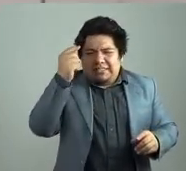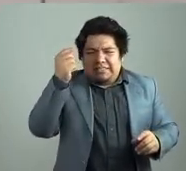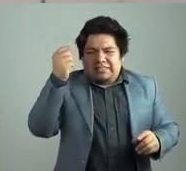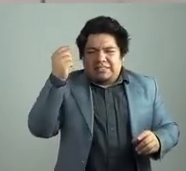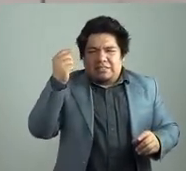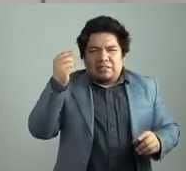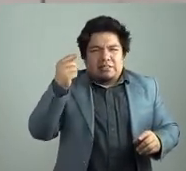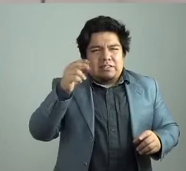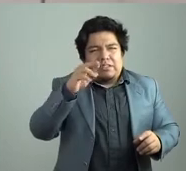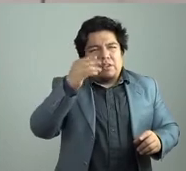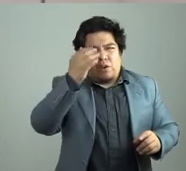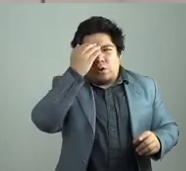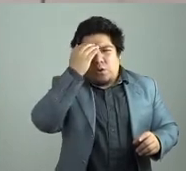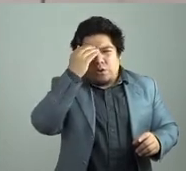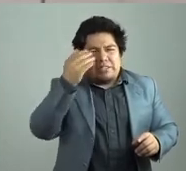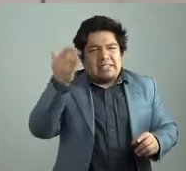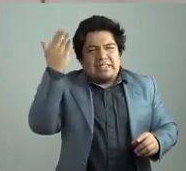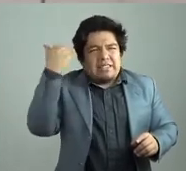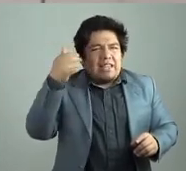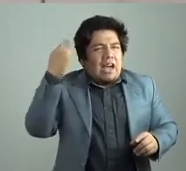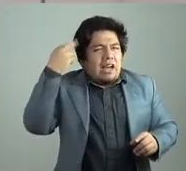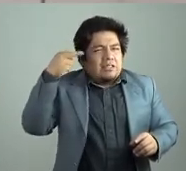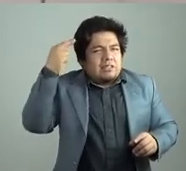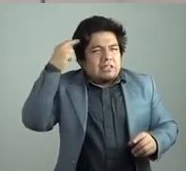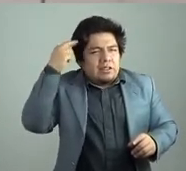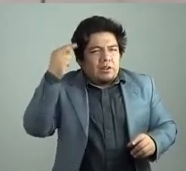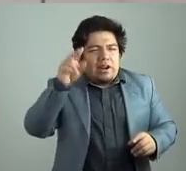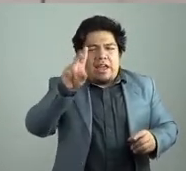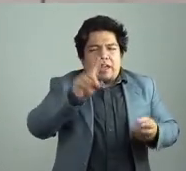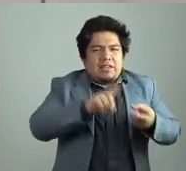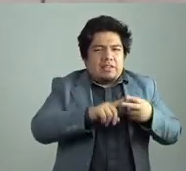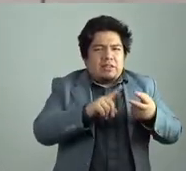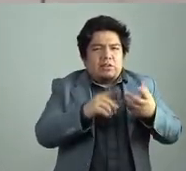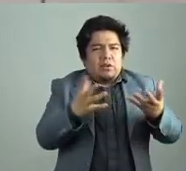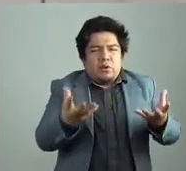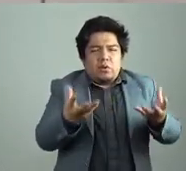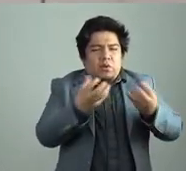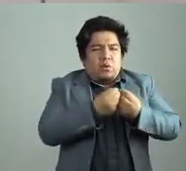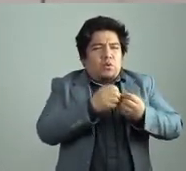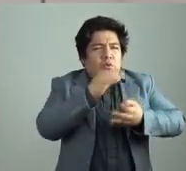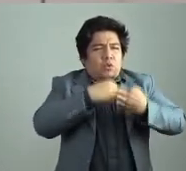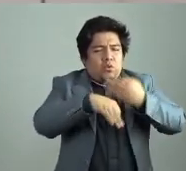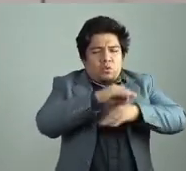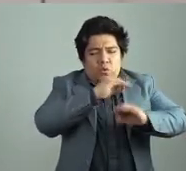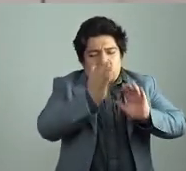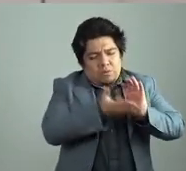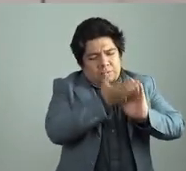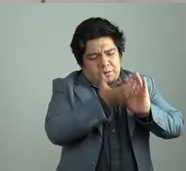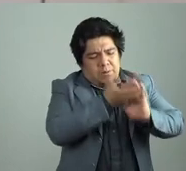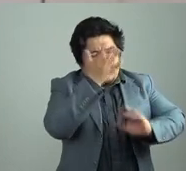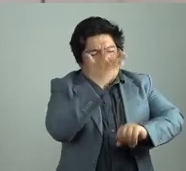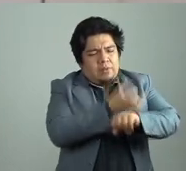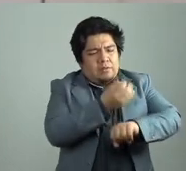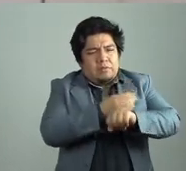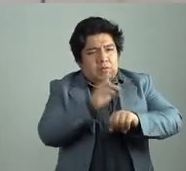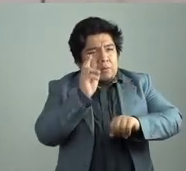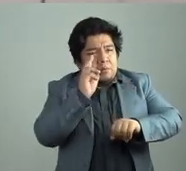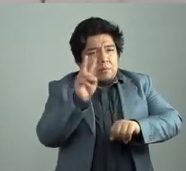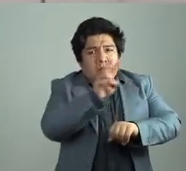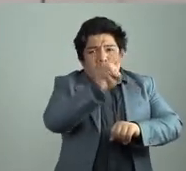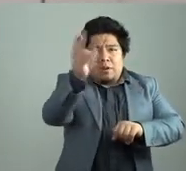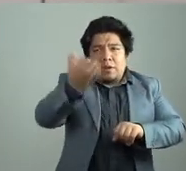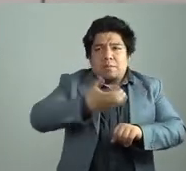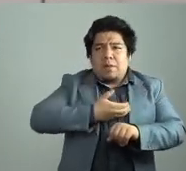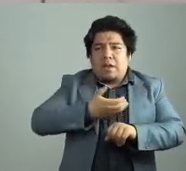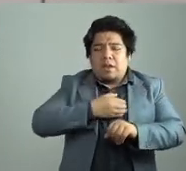imperio, el virreinato se construyó encima, ¿no? O sea, lo vemos, ¿no? En el zócalo, ¿no? En el templo